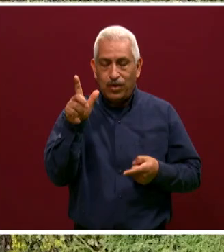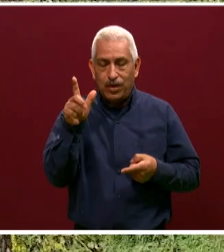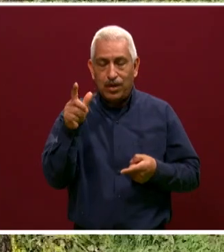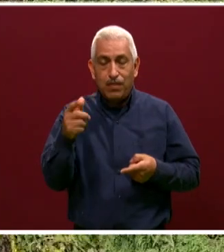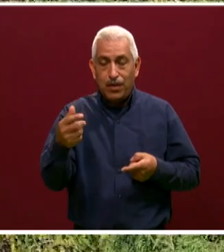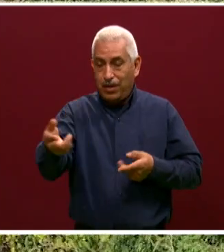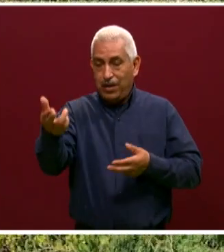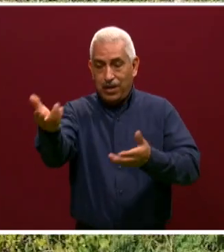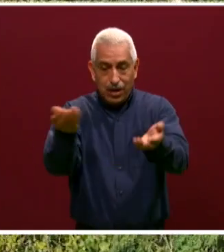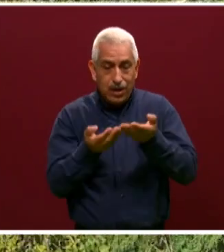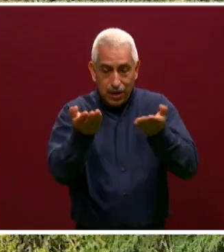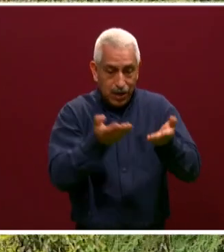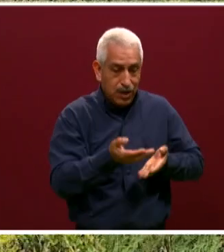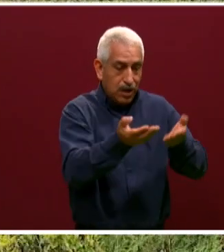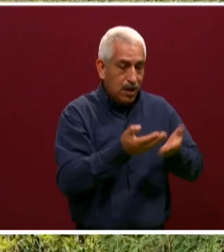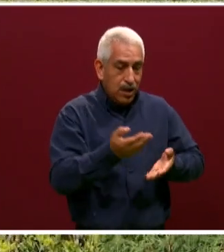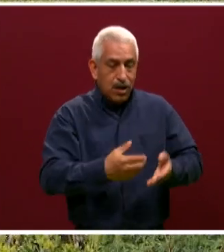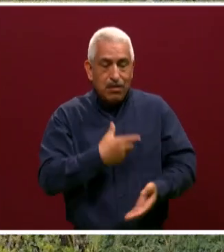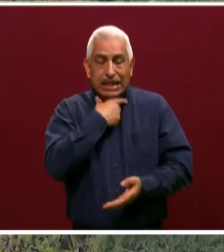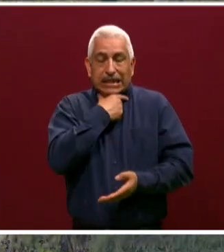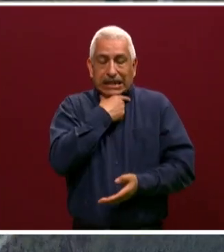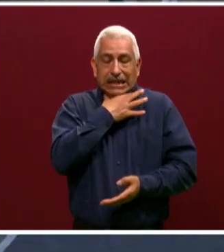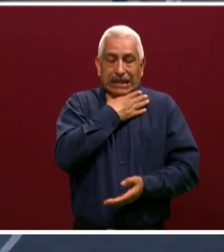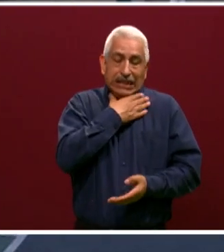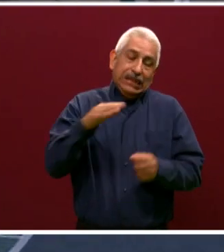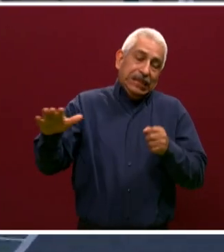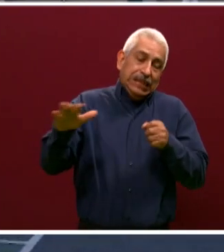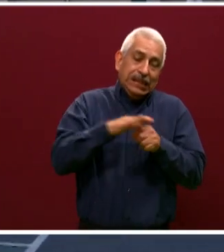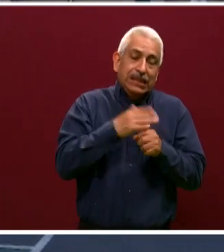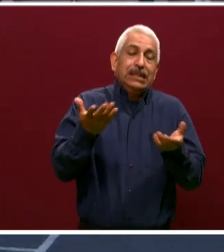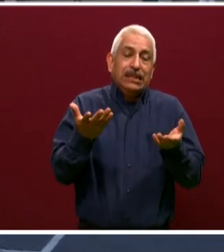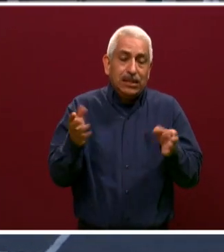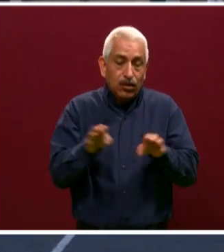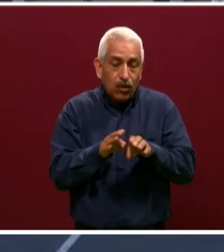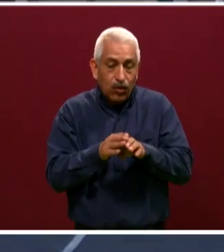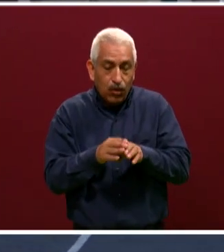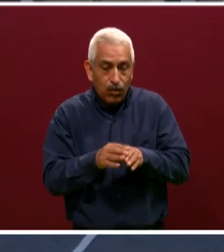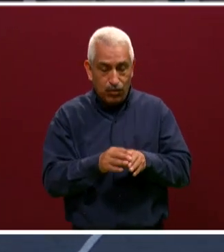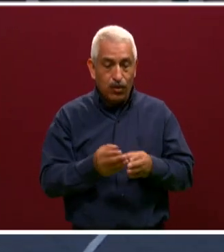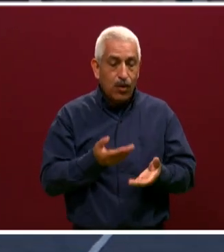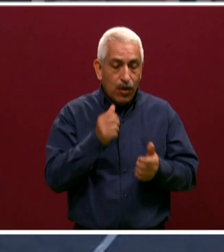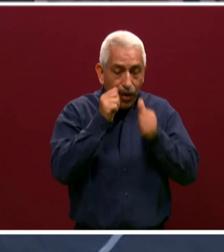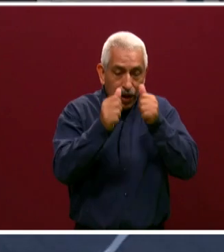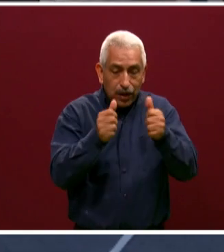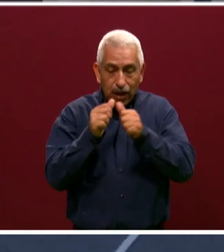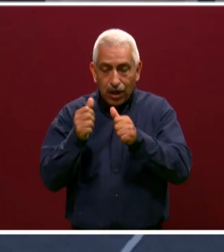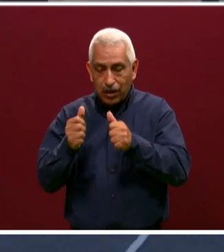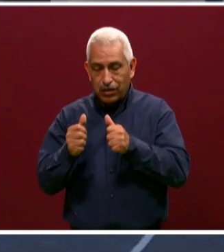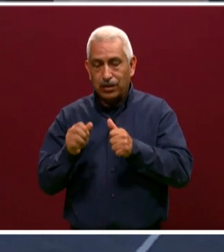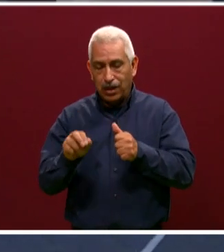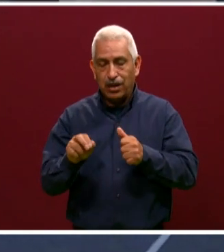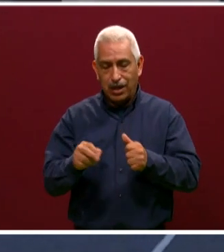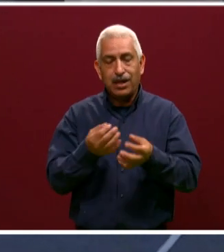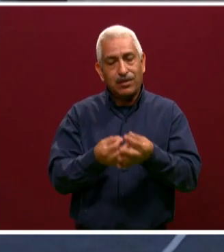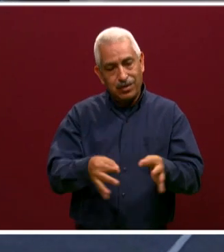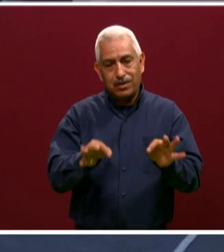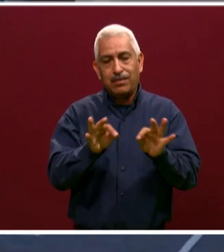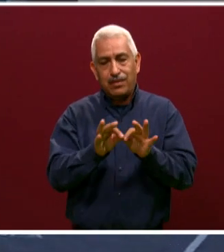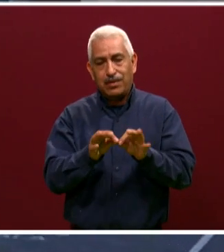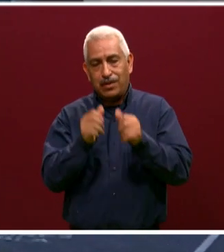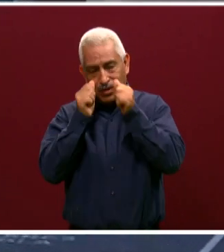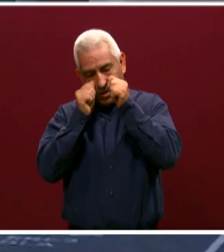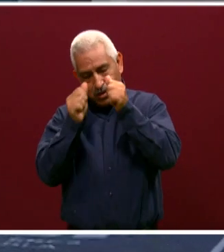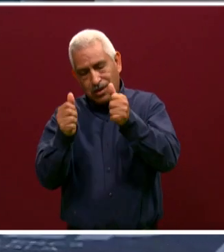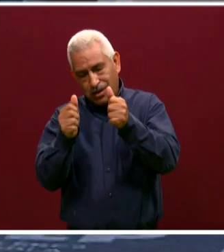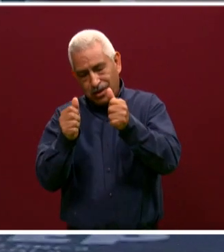a más muchachos de los que realmente podemos atender, ¿no? Claro, eso es muy importante tenerlo en cuenta, ¿no? Sí,